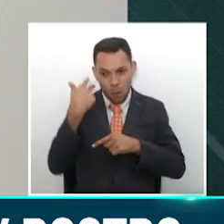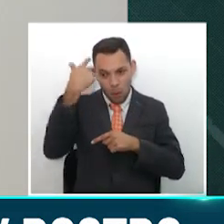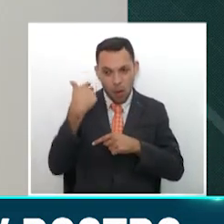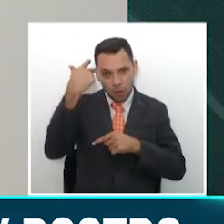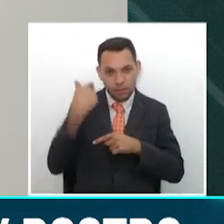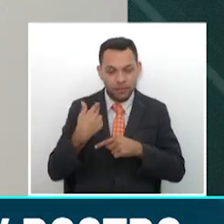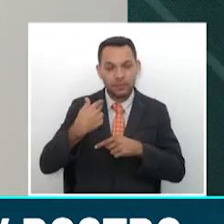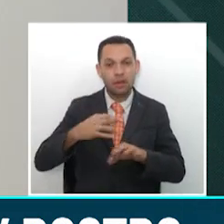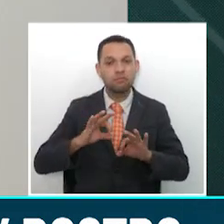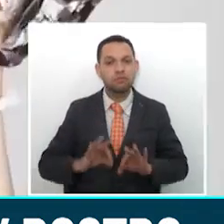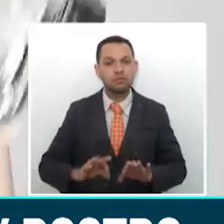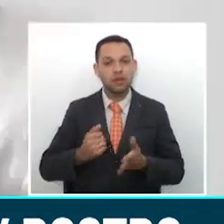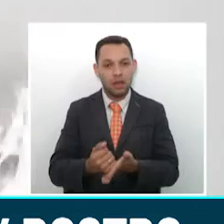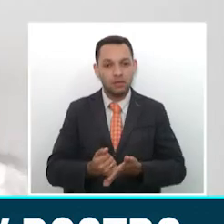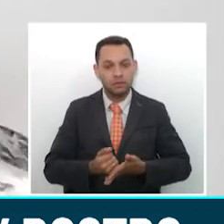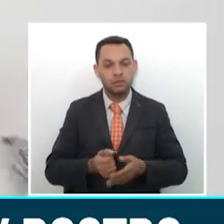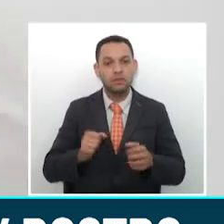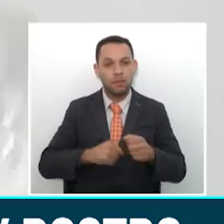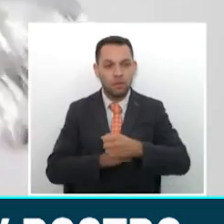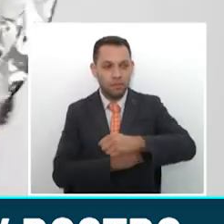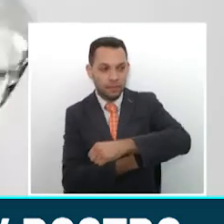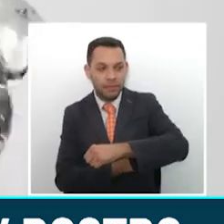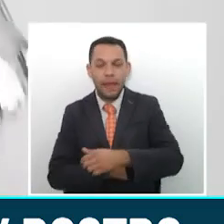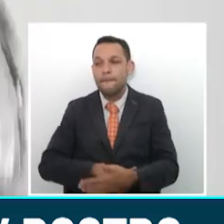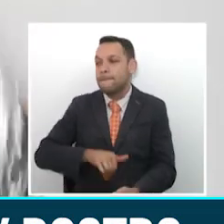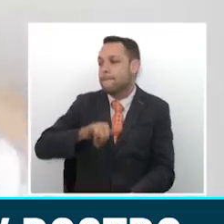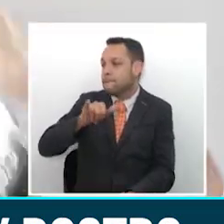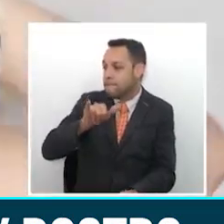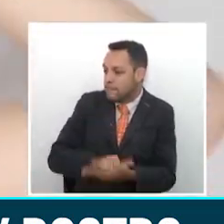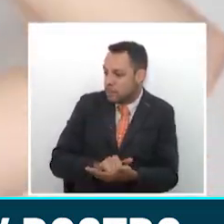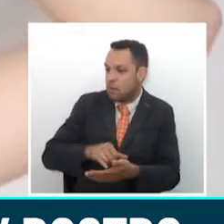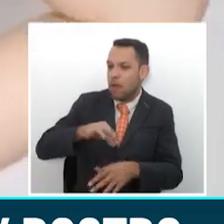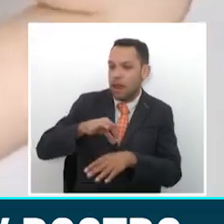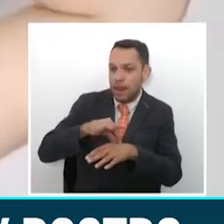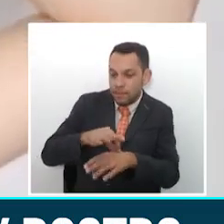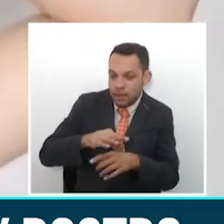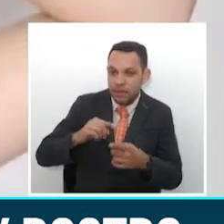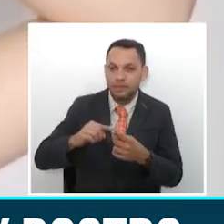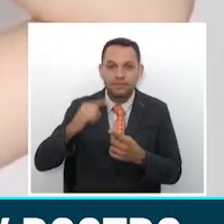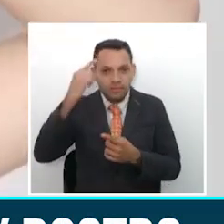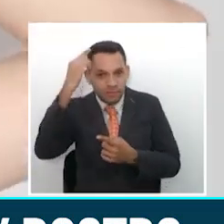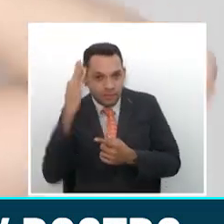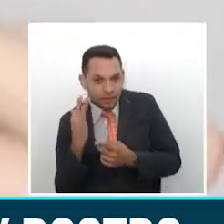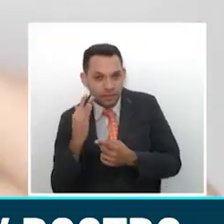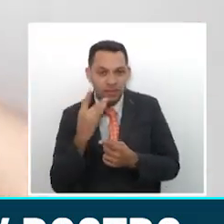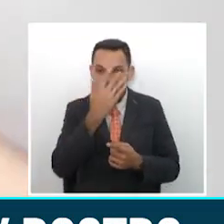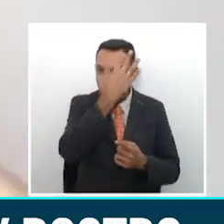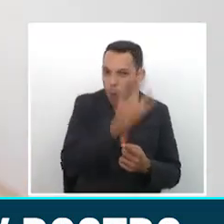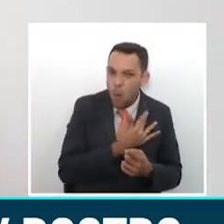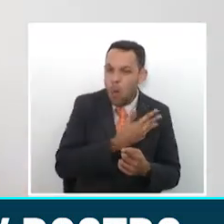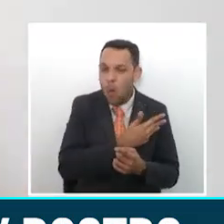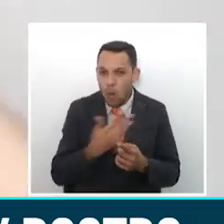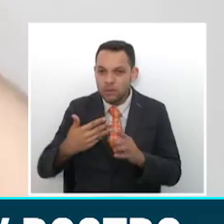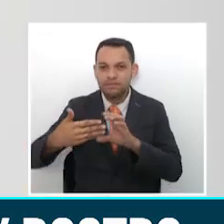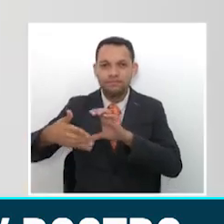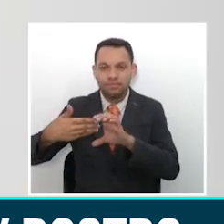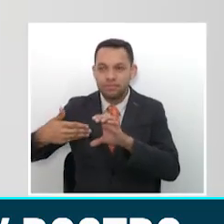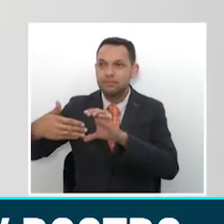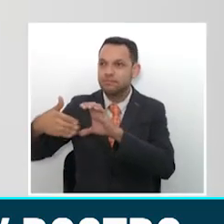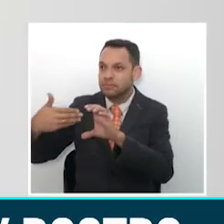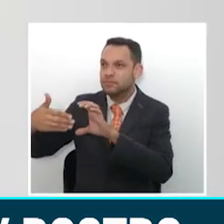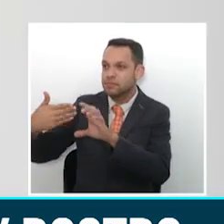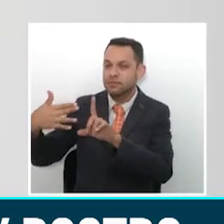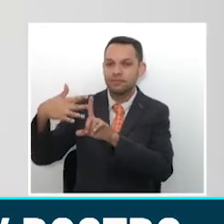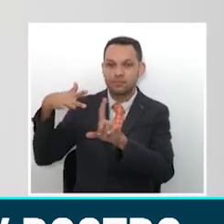pero también bajamos el frizz. De la misma forma que nuestra piel, el cabello también está expuesto a factores climatológicos y biológicos